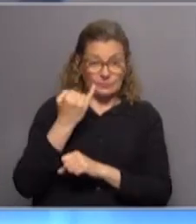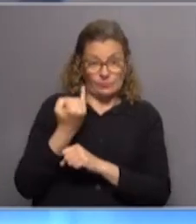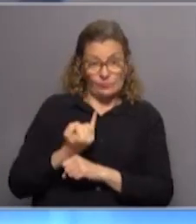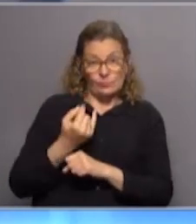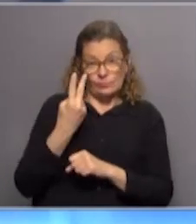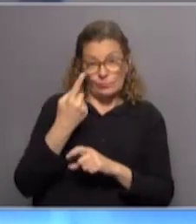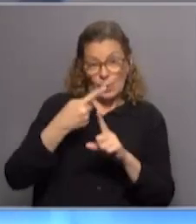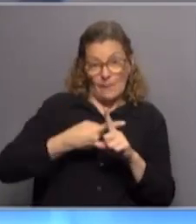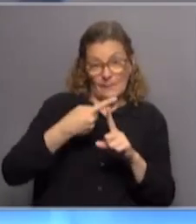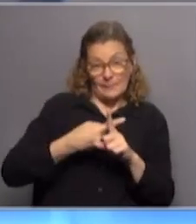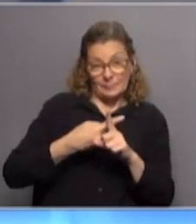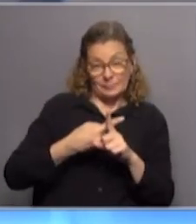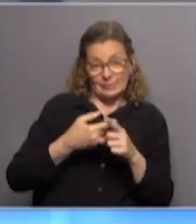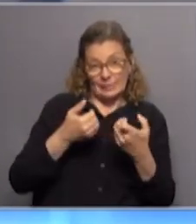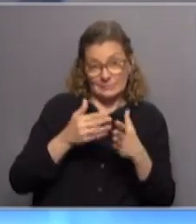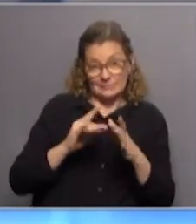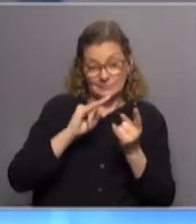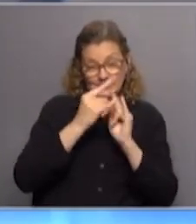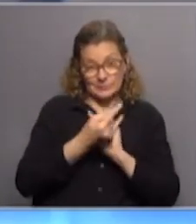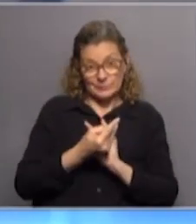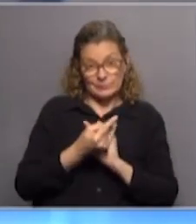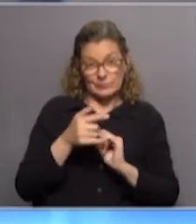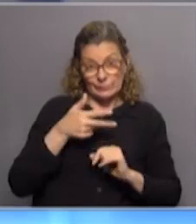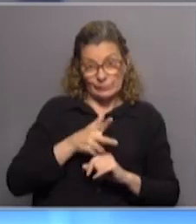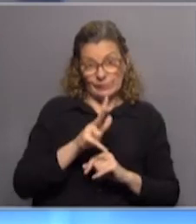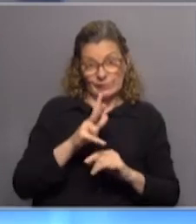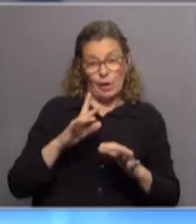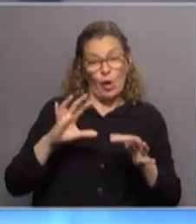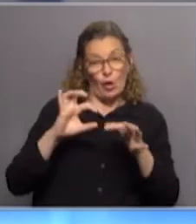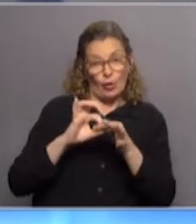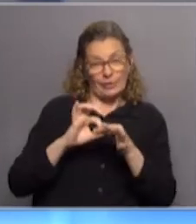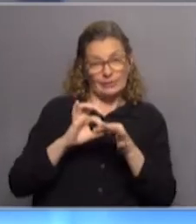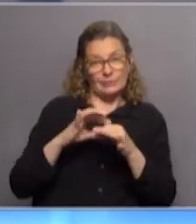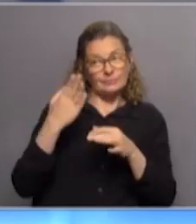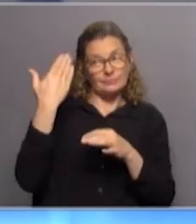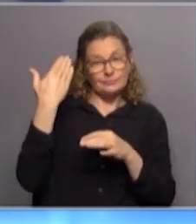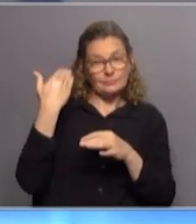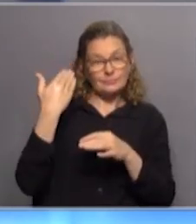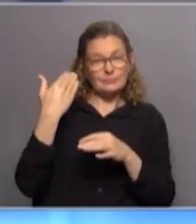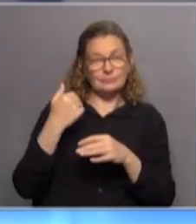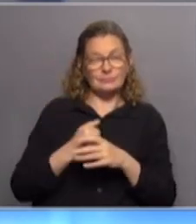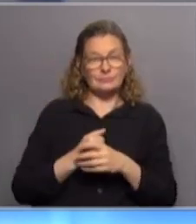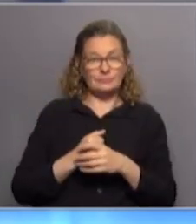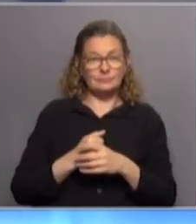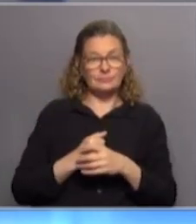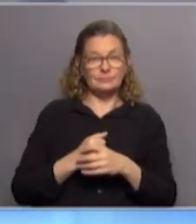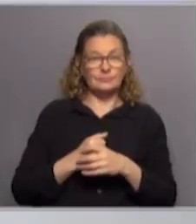menos de dos meses de haber debutado en el Parlamento y en una fecha que nos conecta con acontecimientos de ese pasado reciente.